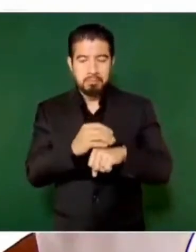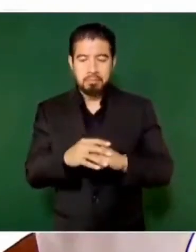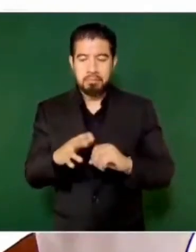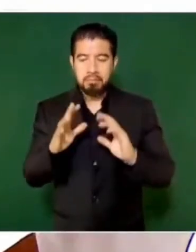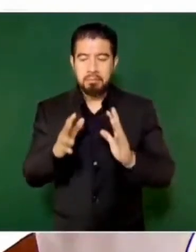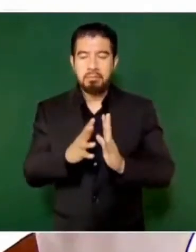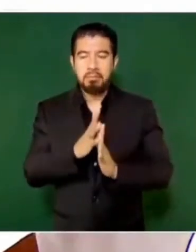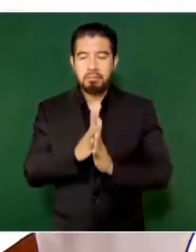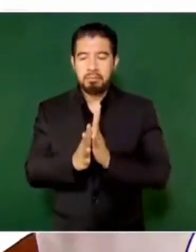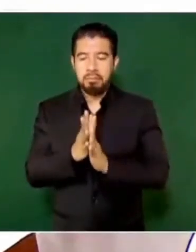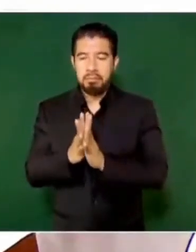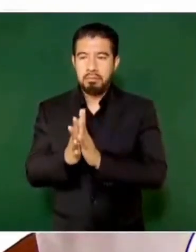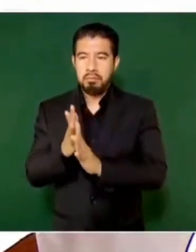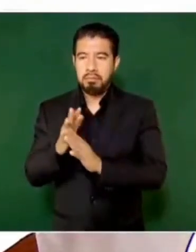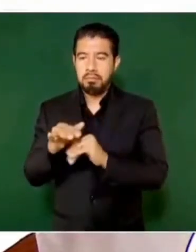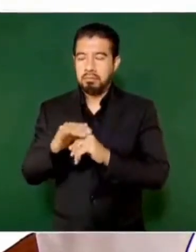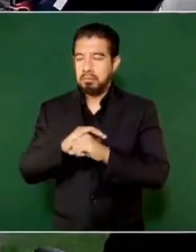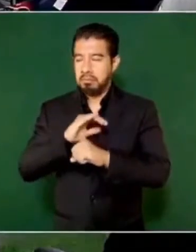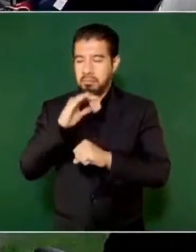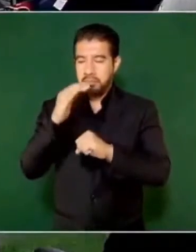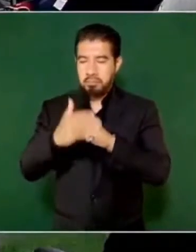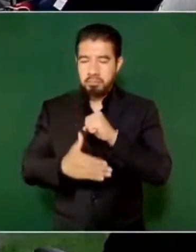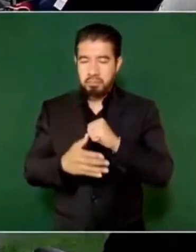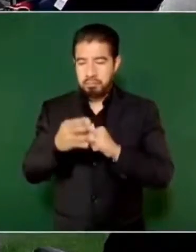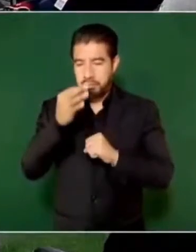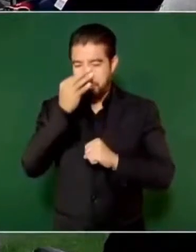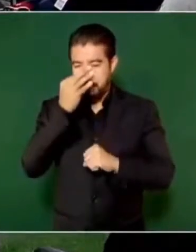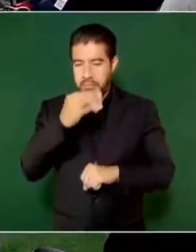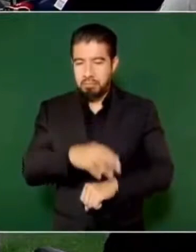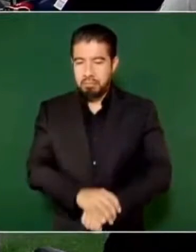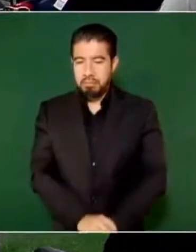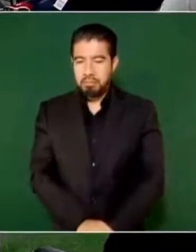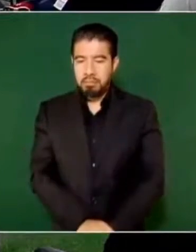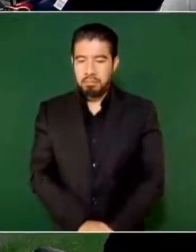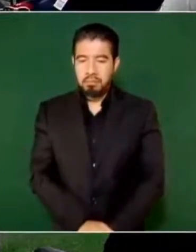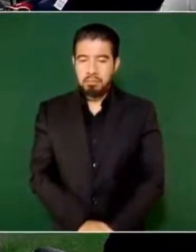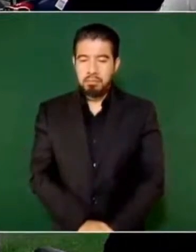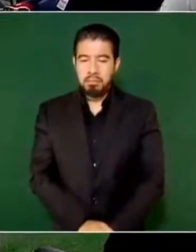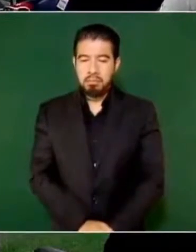por concluirlo, por concluirlo.